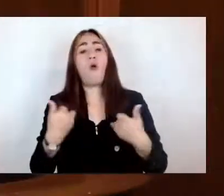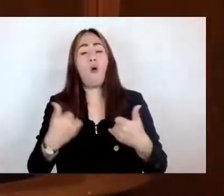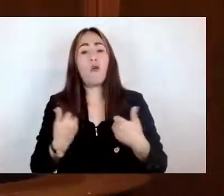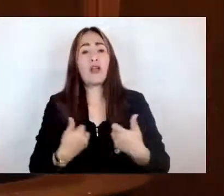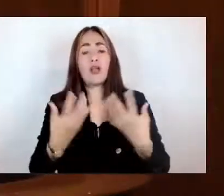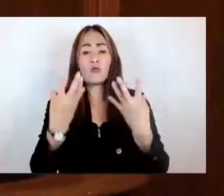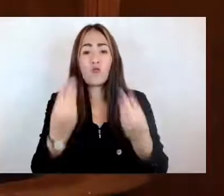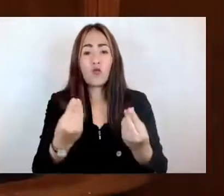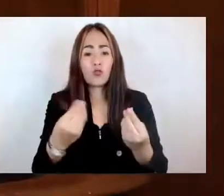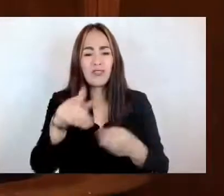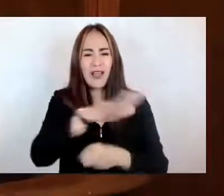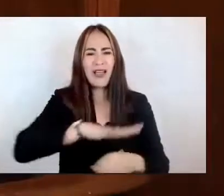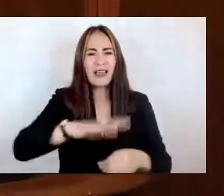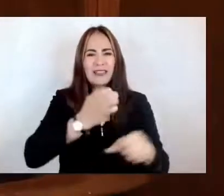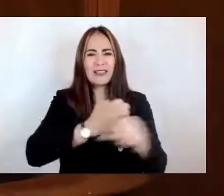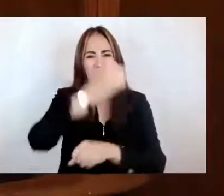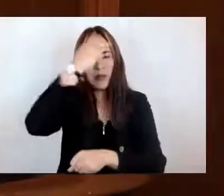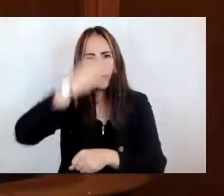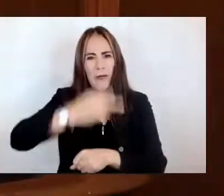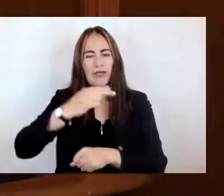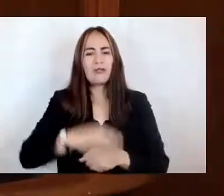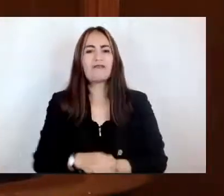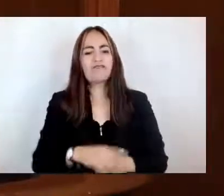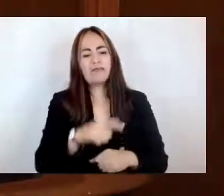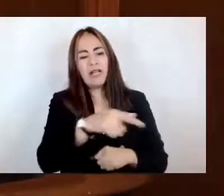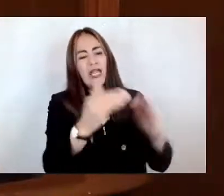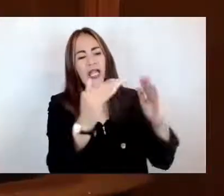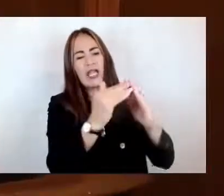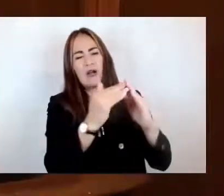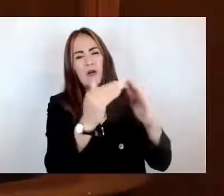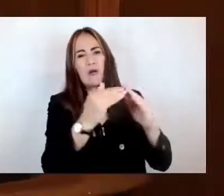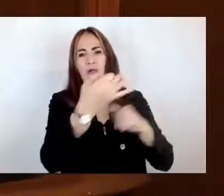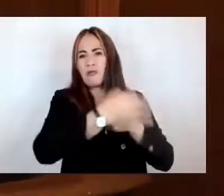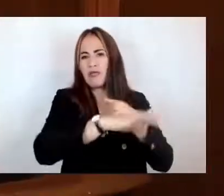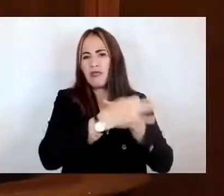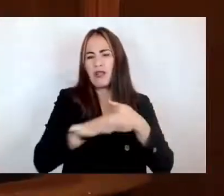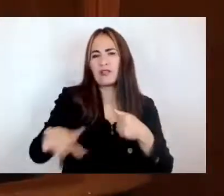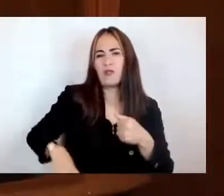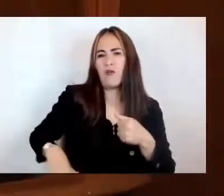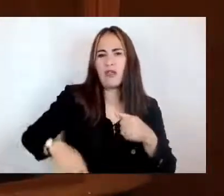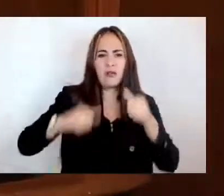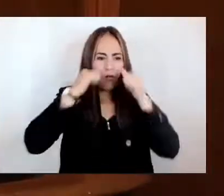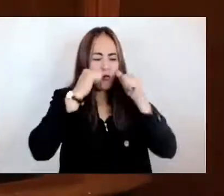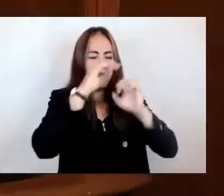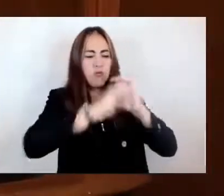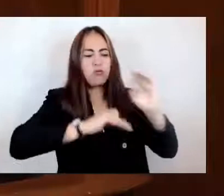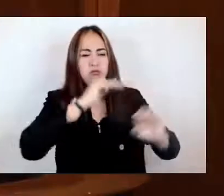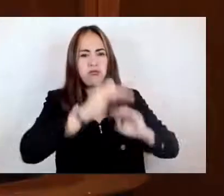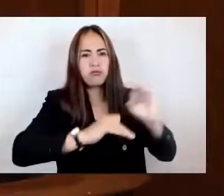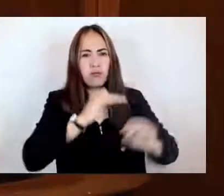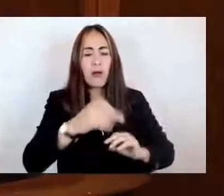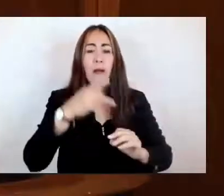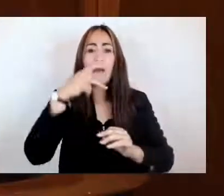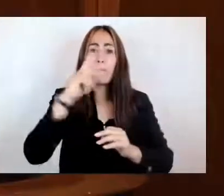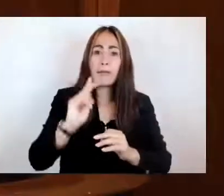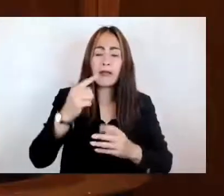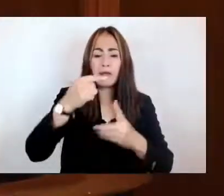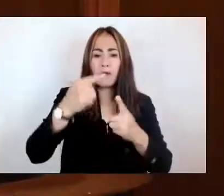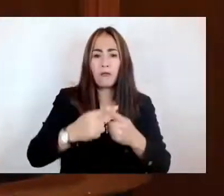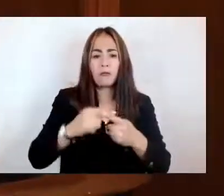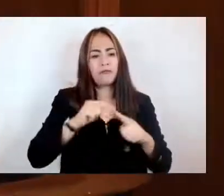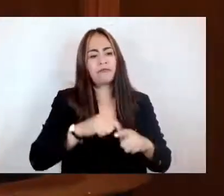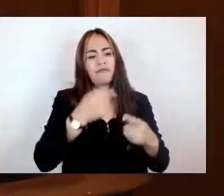actualmente se encuentran radicando bajo acogimiento residencial, que no están contemplados en alguno de los tres supuestos